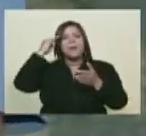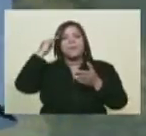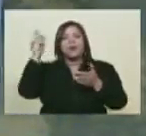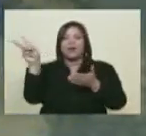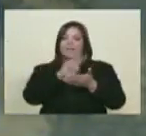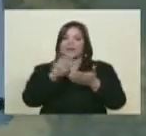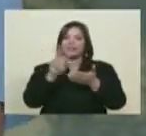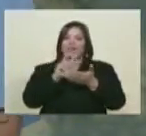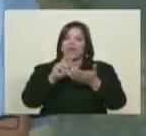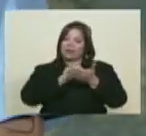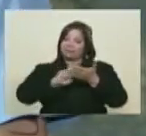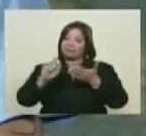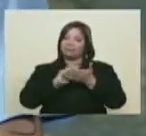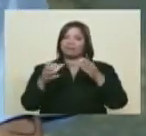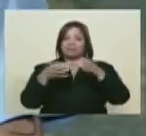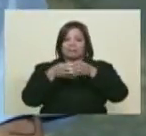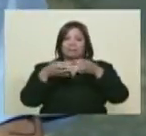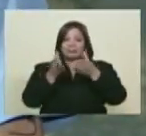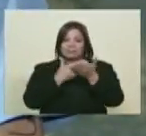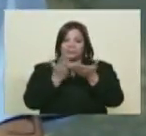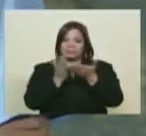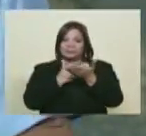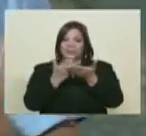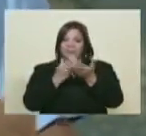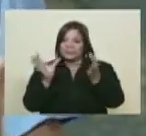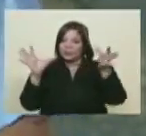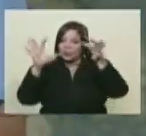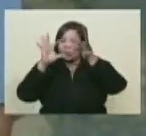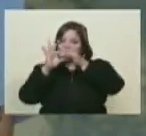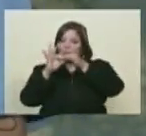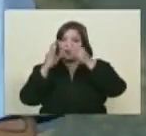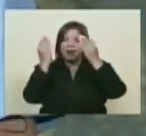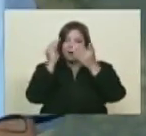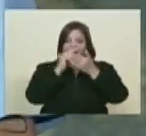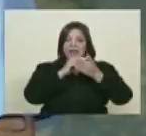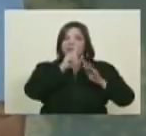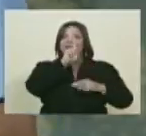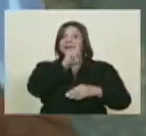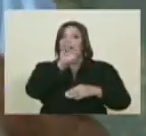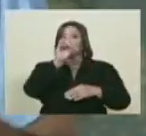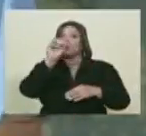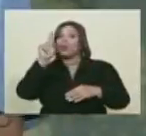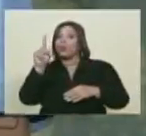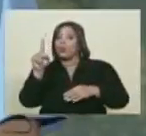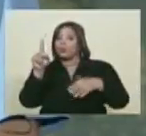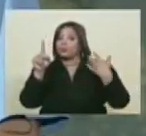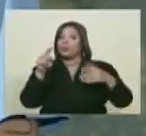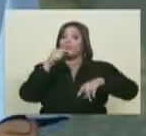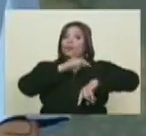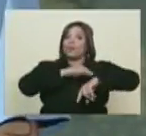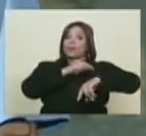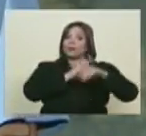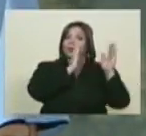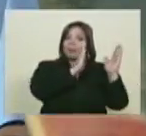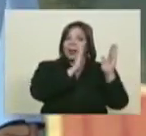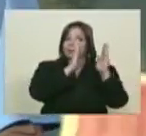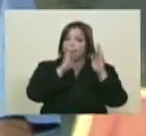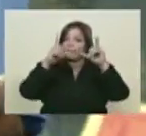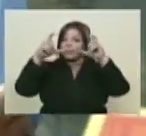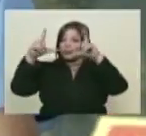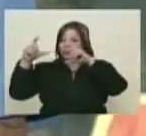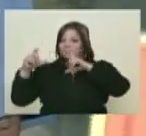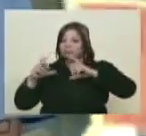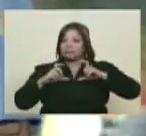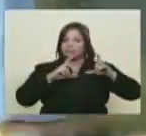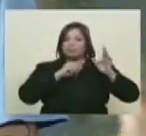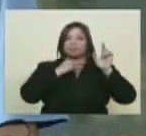que en conjunto armamos estas piezas. 101 piezas o 101 momentas que